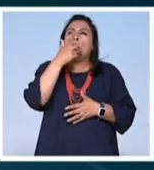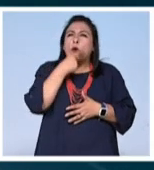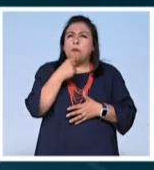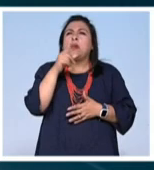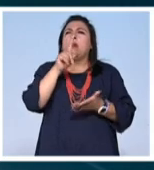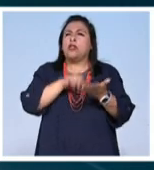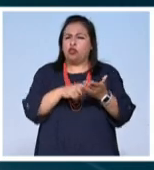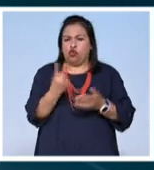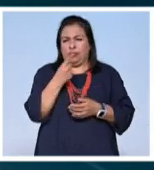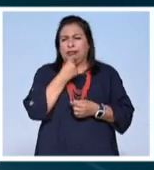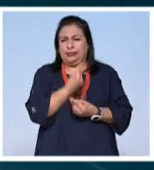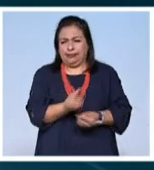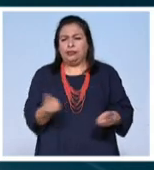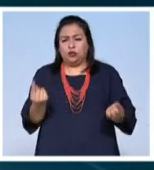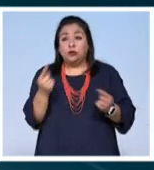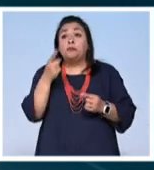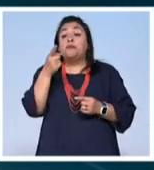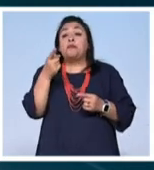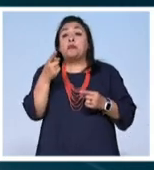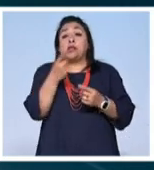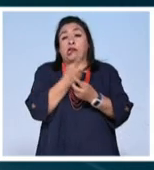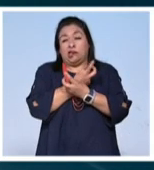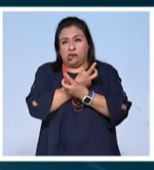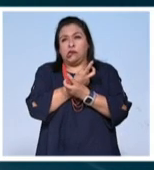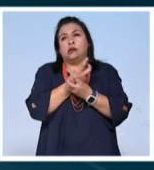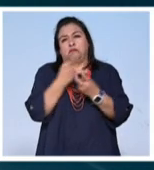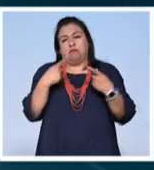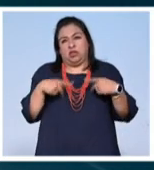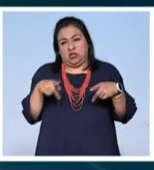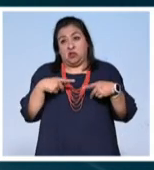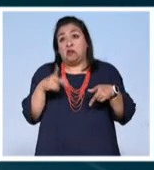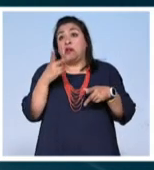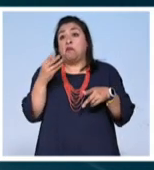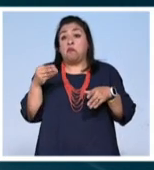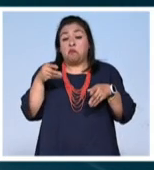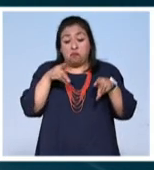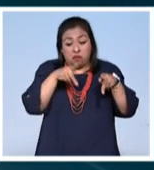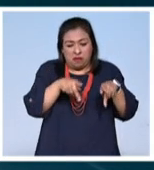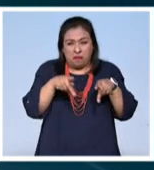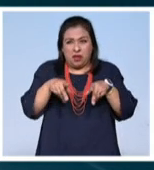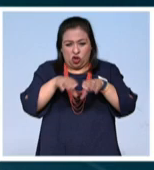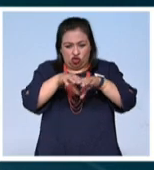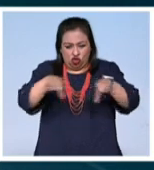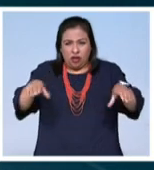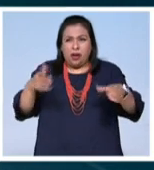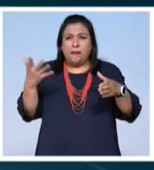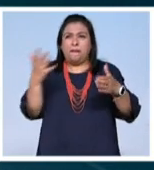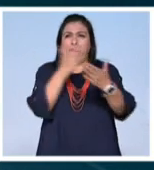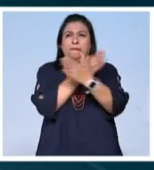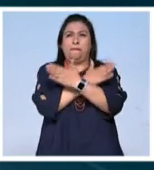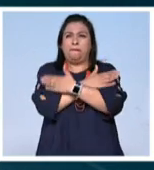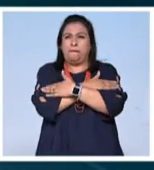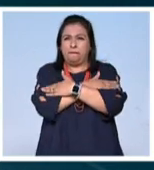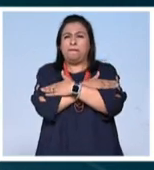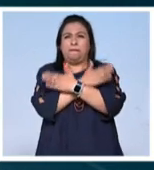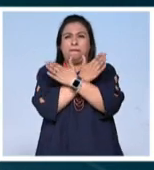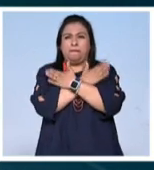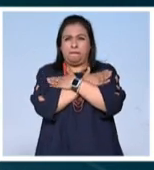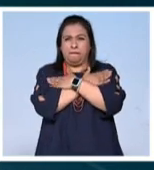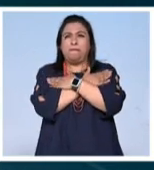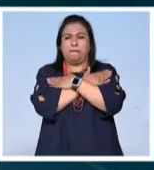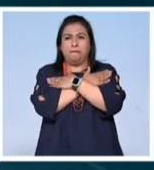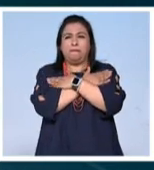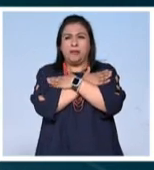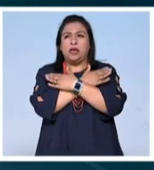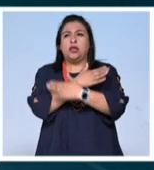incluidos un par de infantes. Los individuos, continuó el comunicado, fueron colocados de forma extendida con los brazos cruzados sobre el pecho o en la